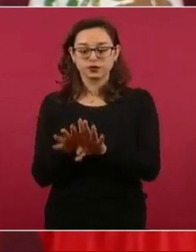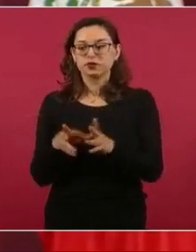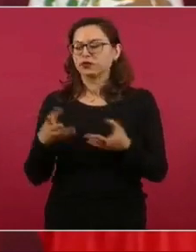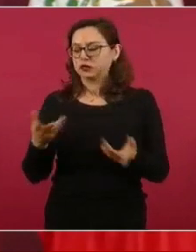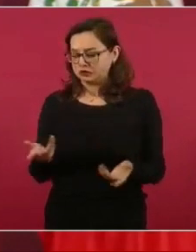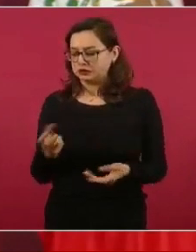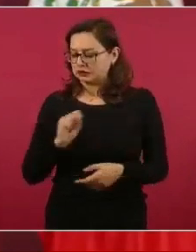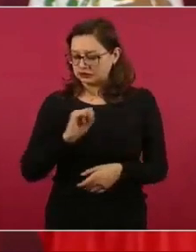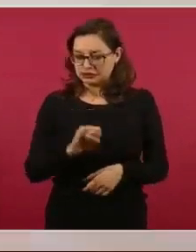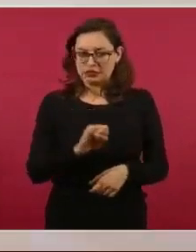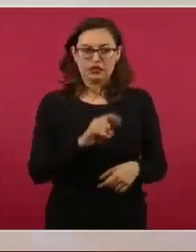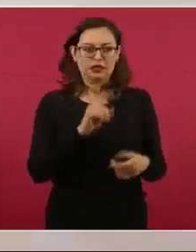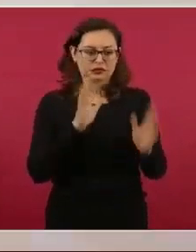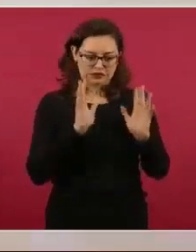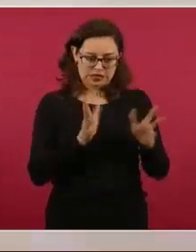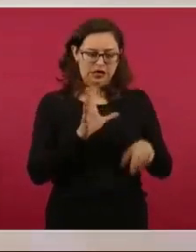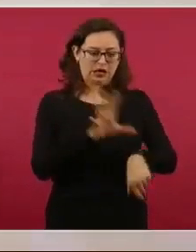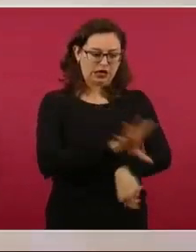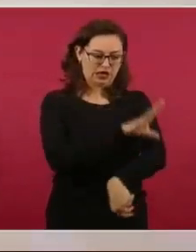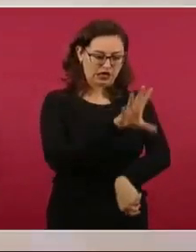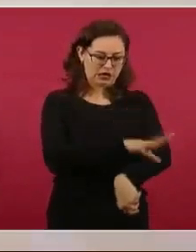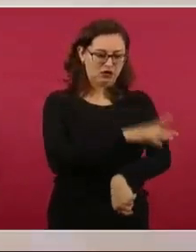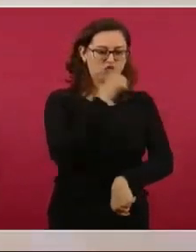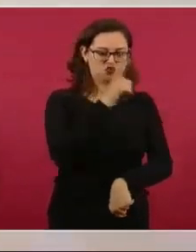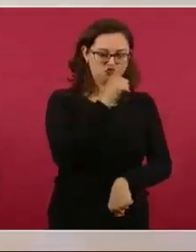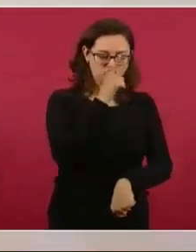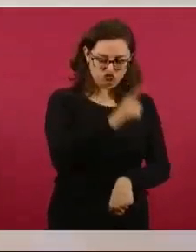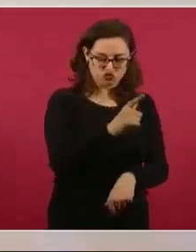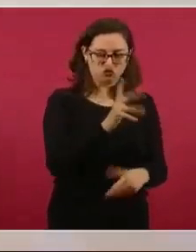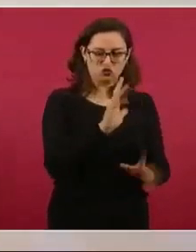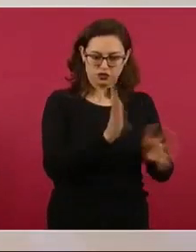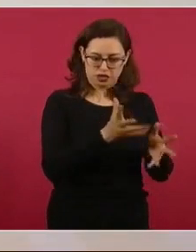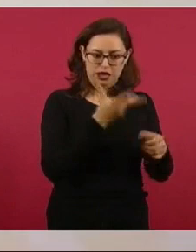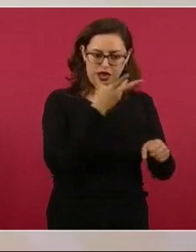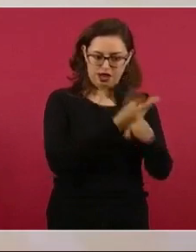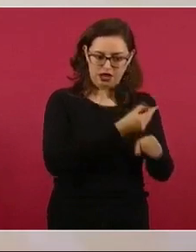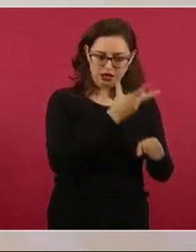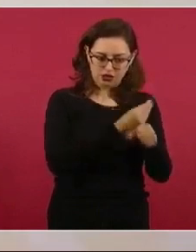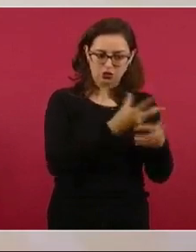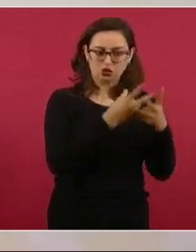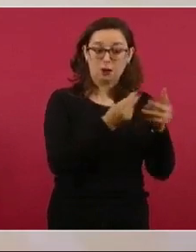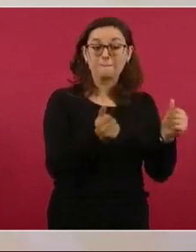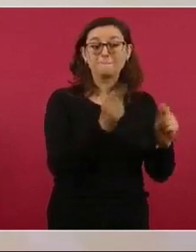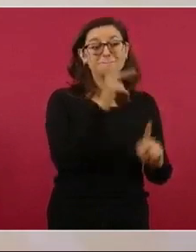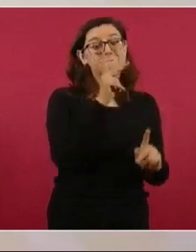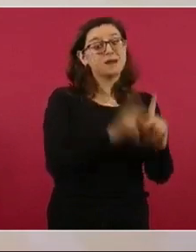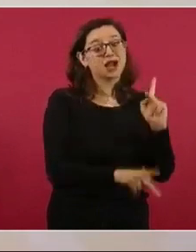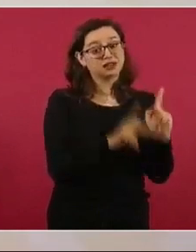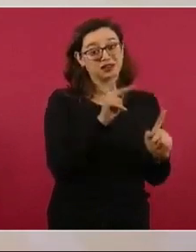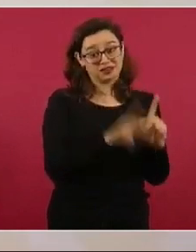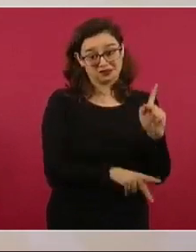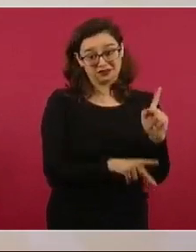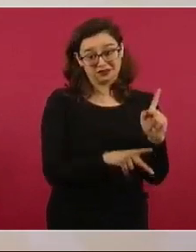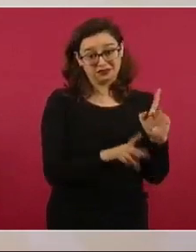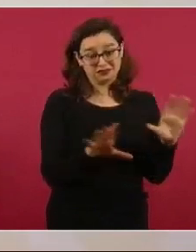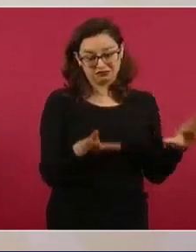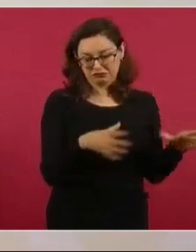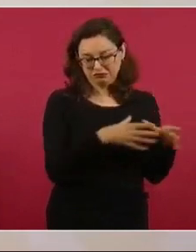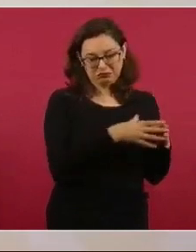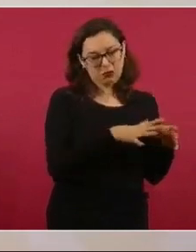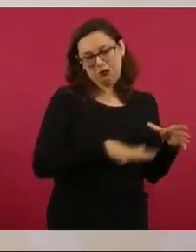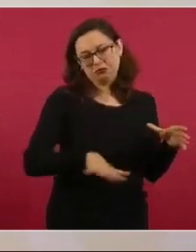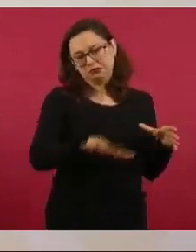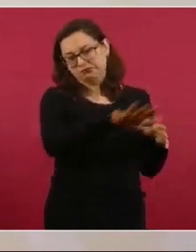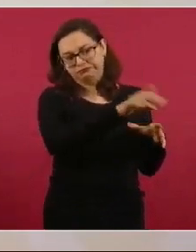electricistas en una parte, en efecto, y